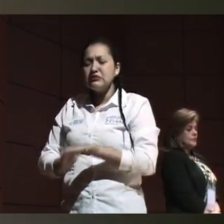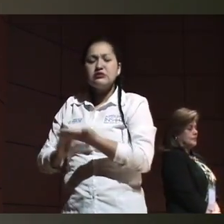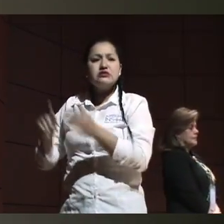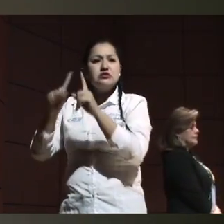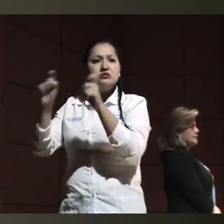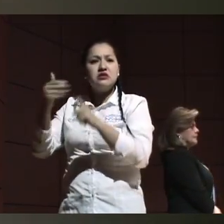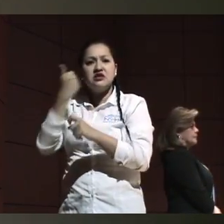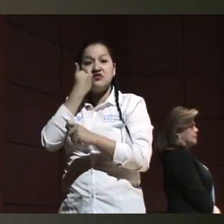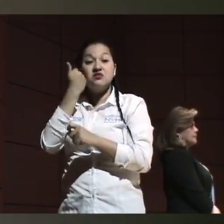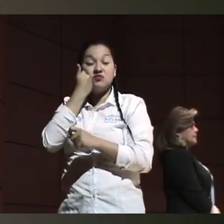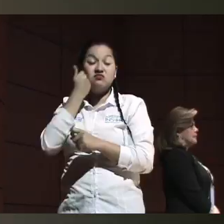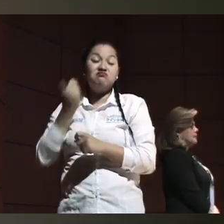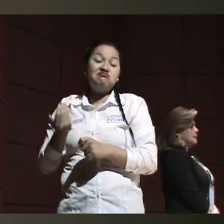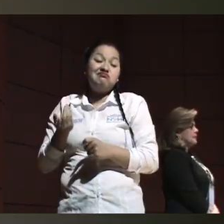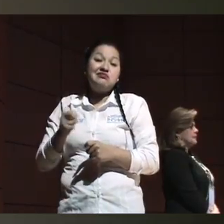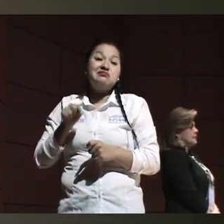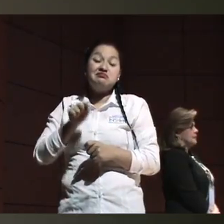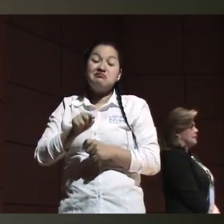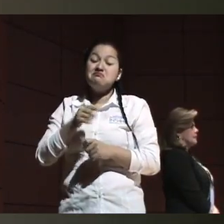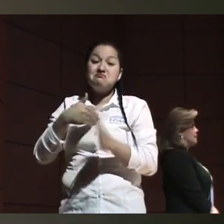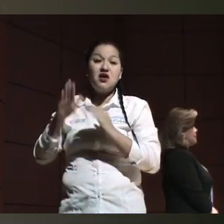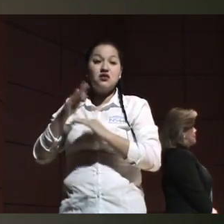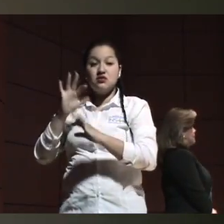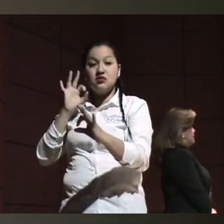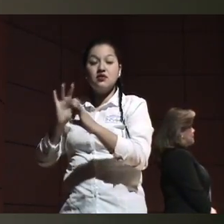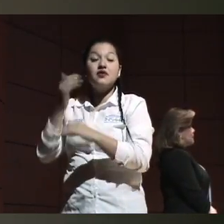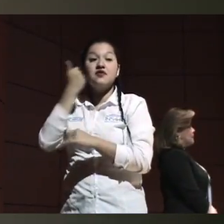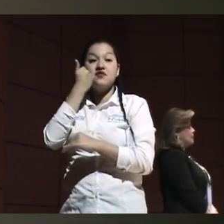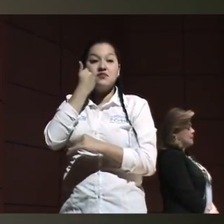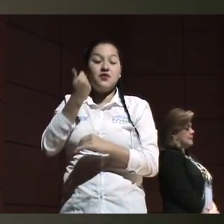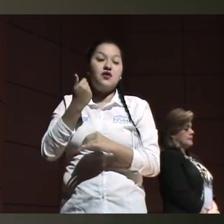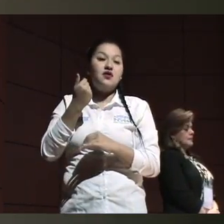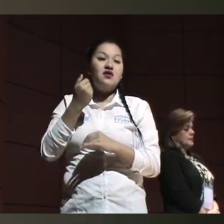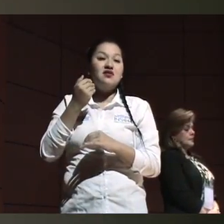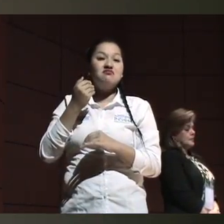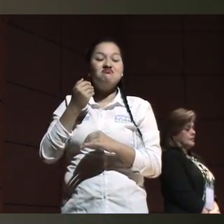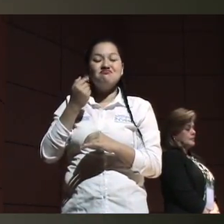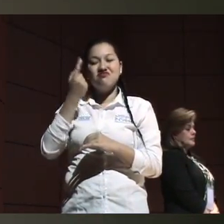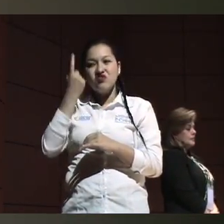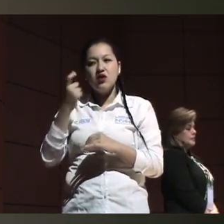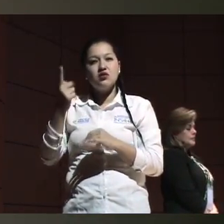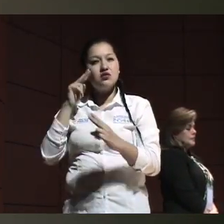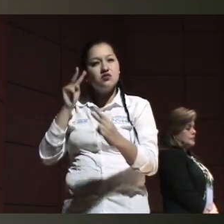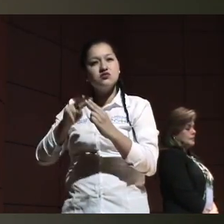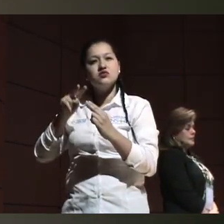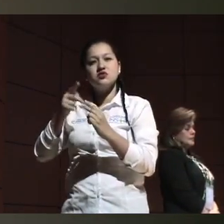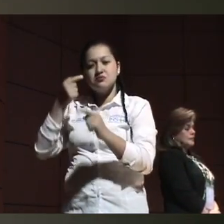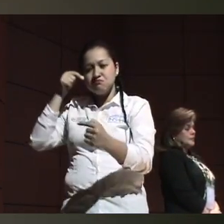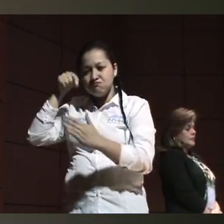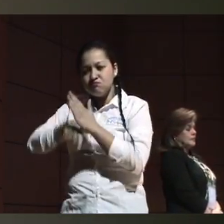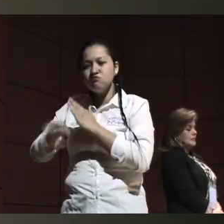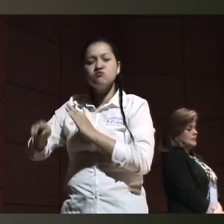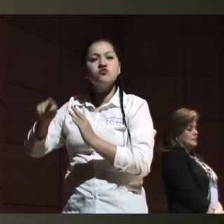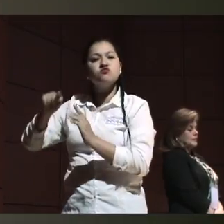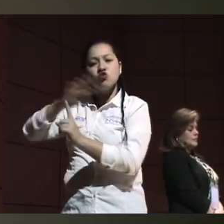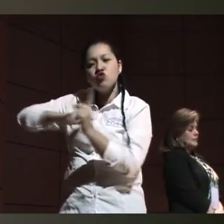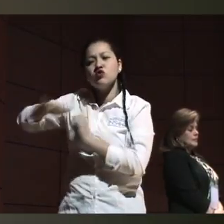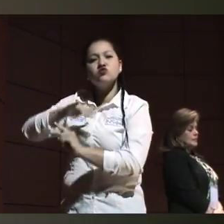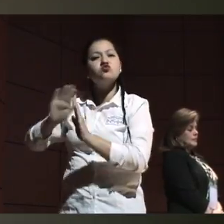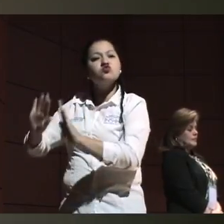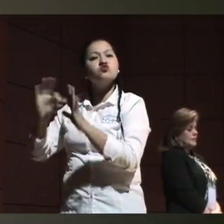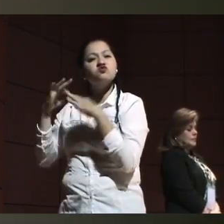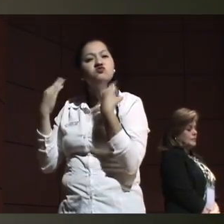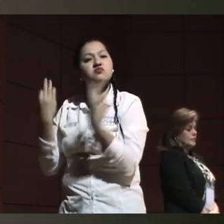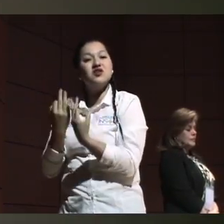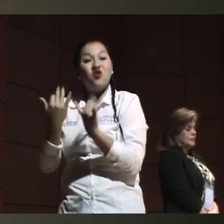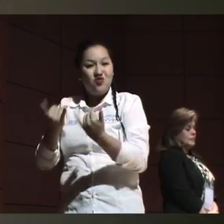abordaje médico también está centrado en la enfermedad. Se olvida un poco de lo que es el contexto, de lo que vive la familia, de los roles, de los apoyos, que también